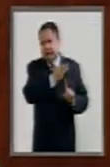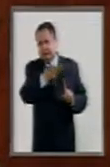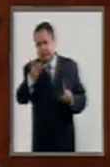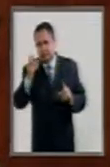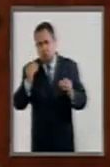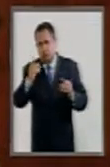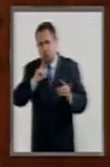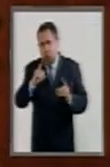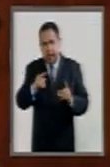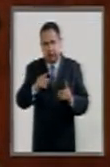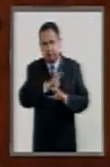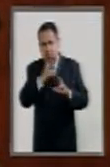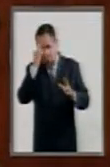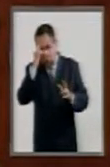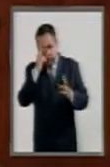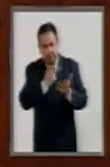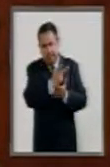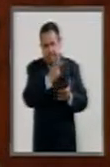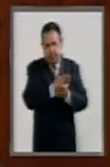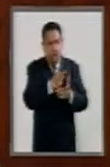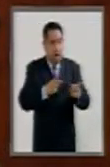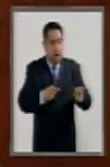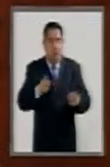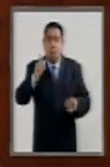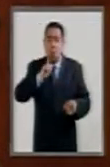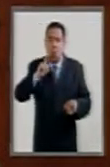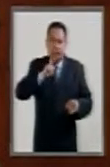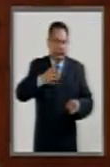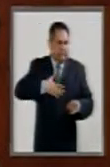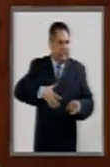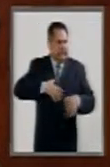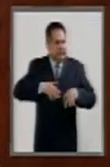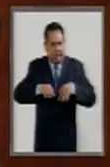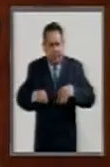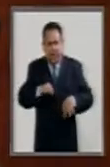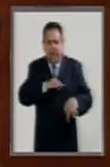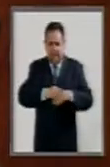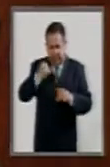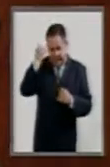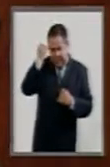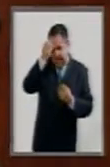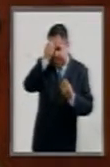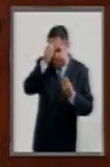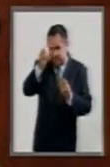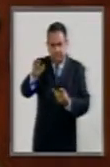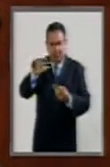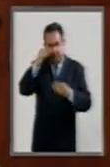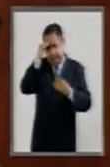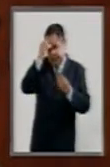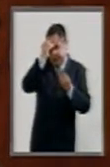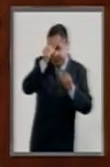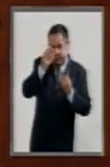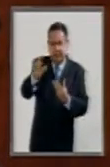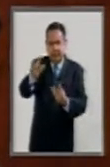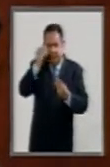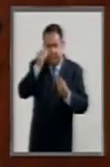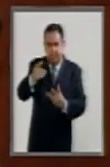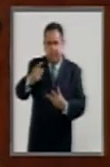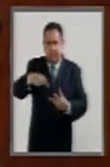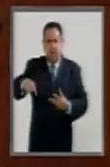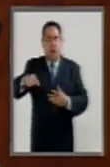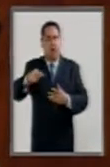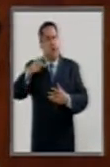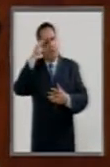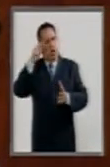que han dejado su vida, sus mejores pensamientos y anhelos para construir un